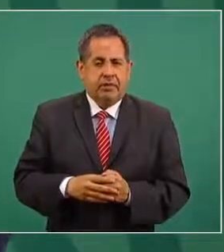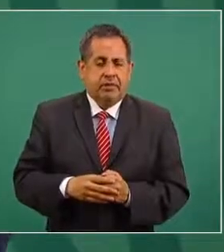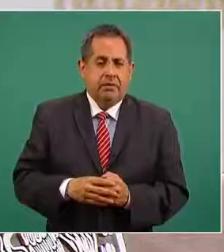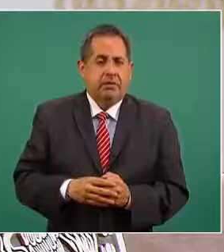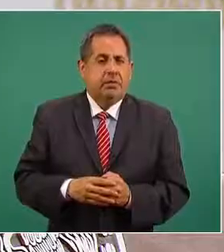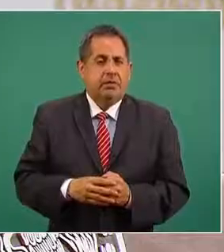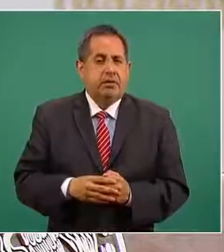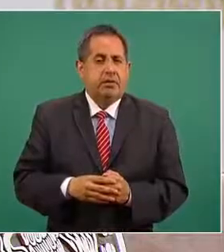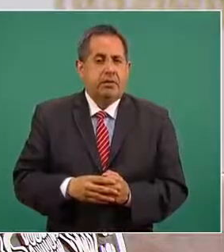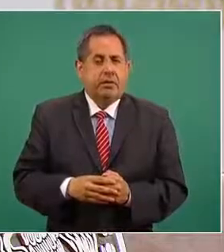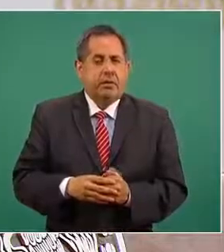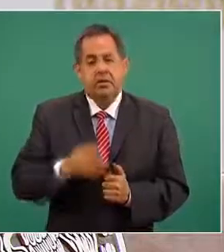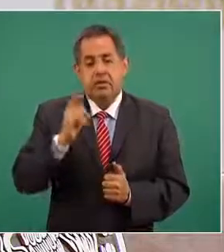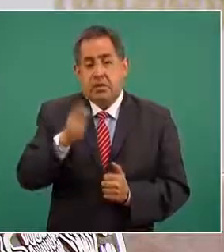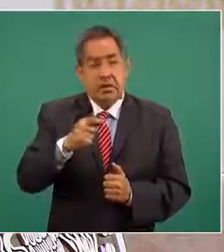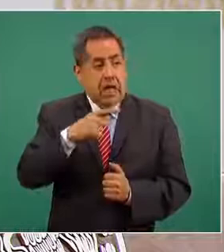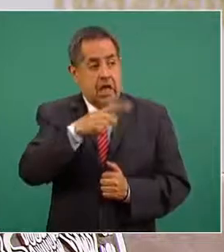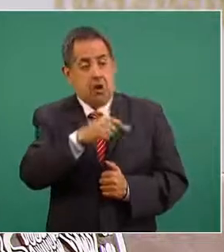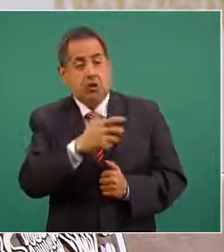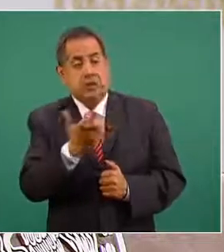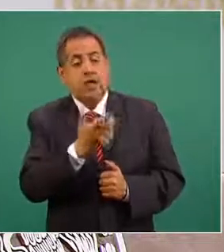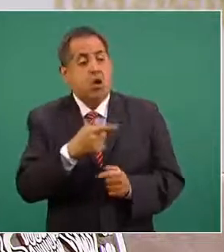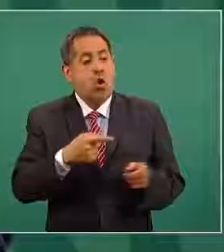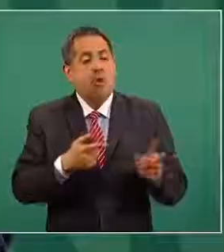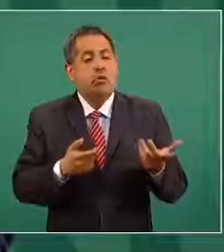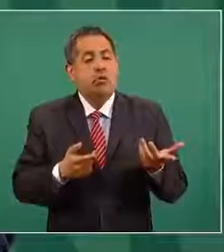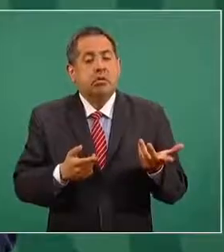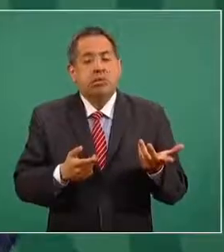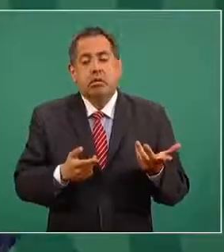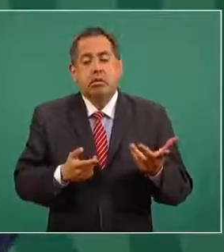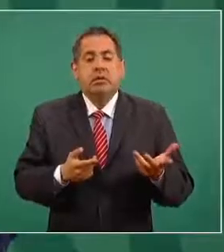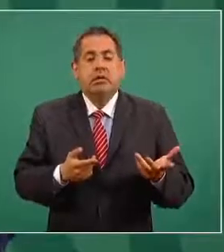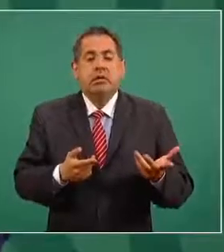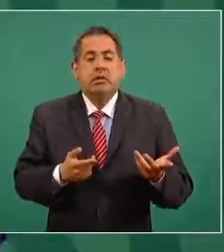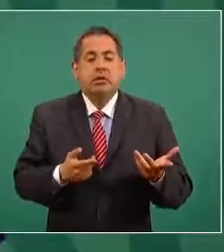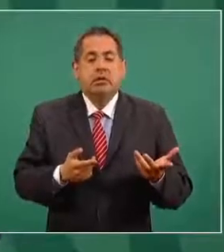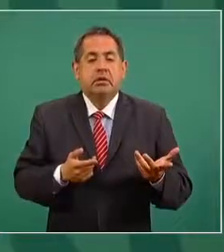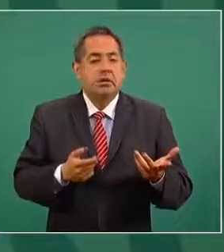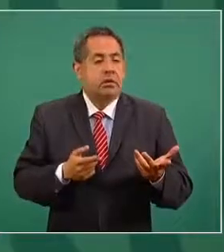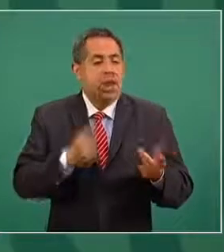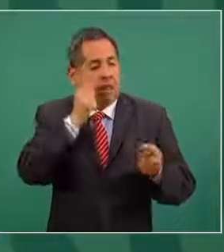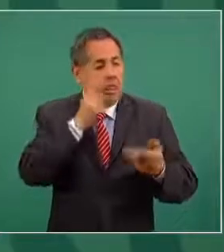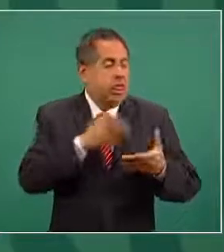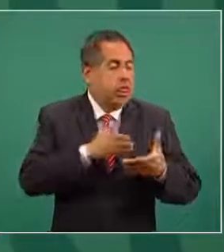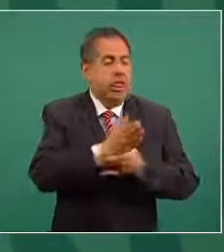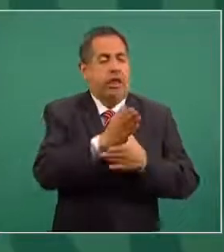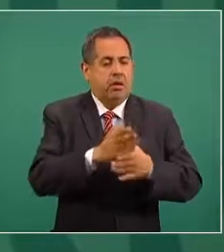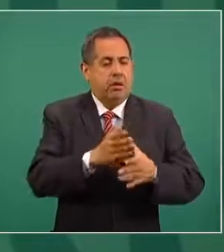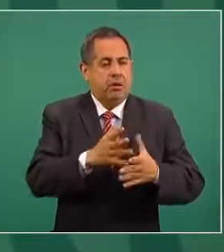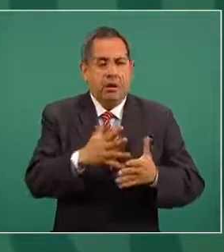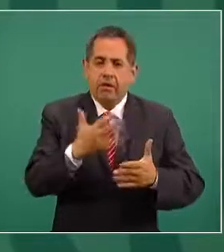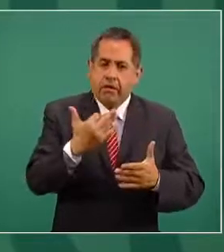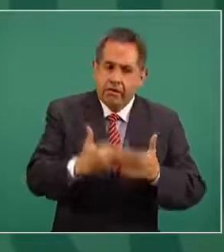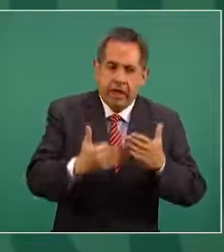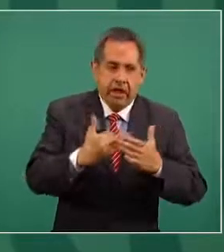se actuó sin tomar en consideración